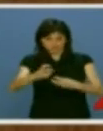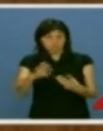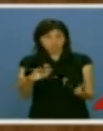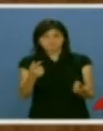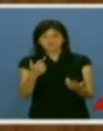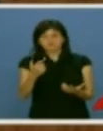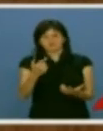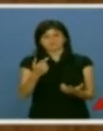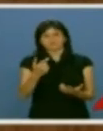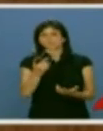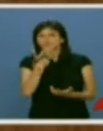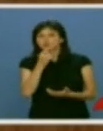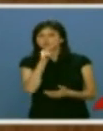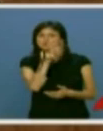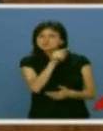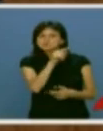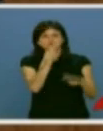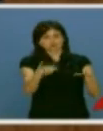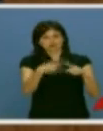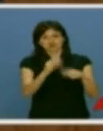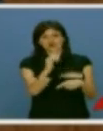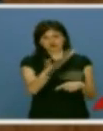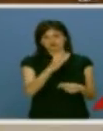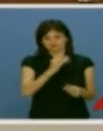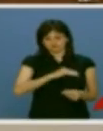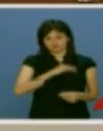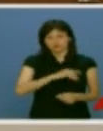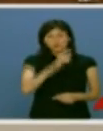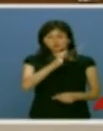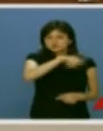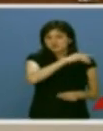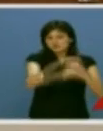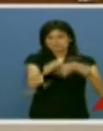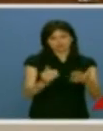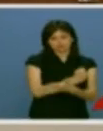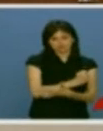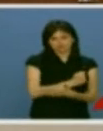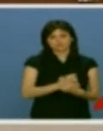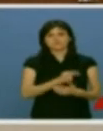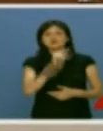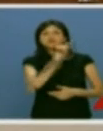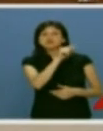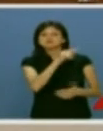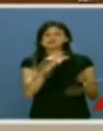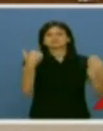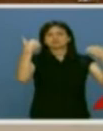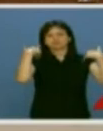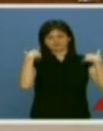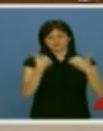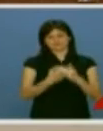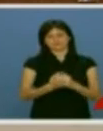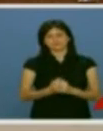proporcional al poder y usted tiene mucho en esta comunidad. Ustedes lo han tenido todo y ese es también el tamaño de su responsabilidad.